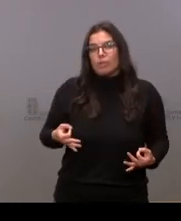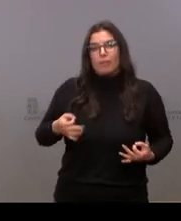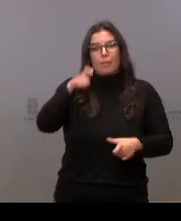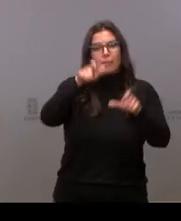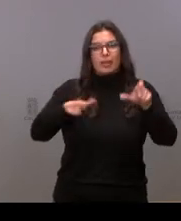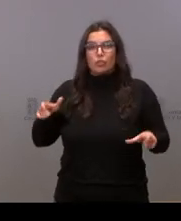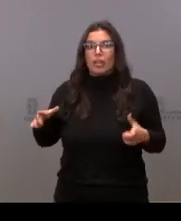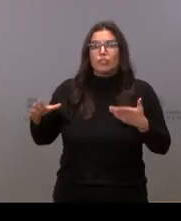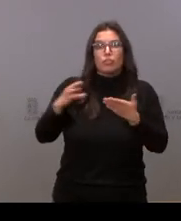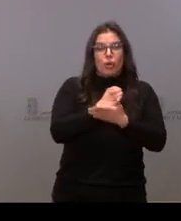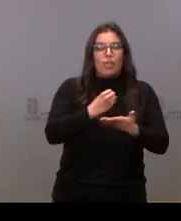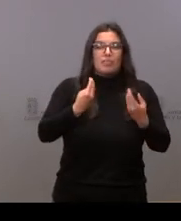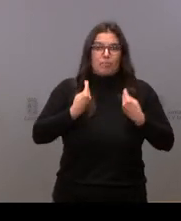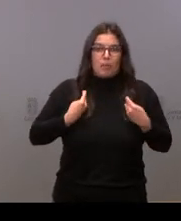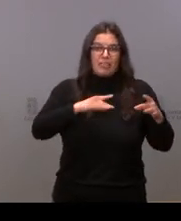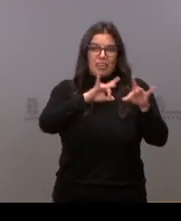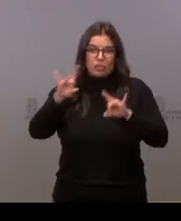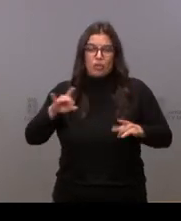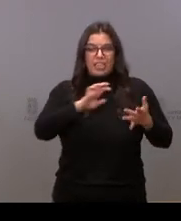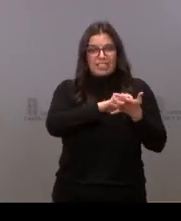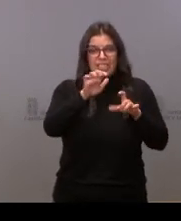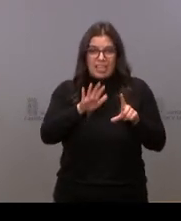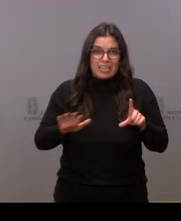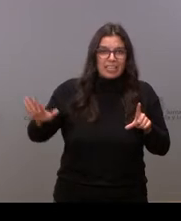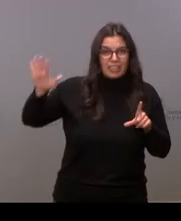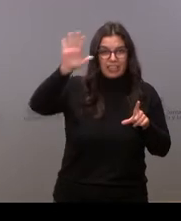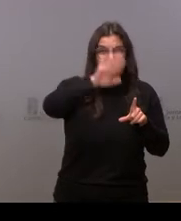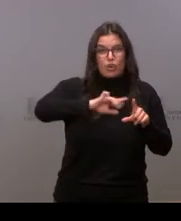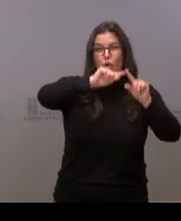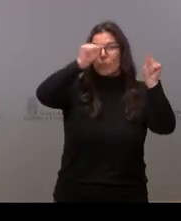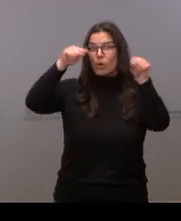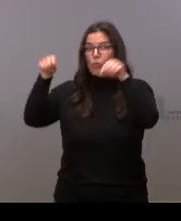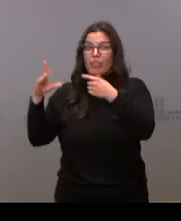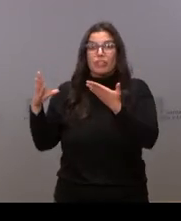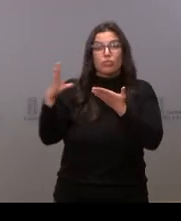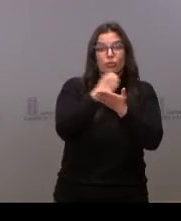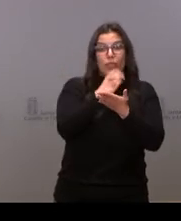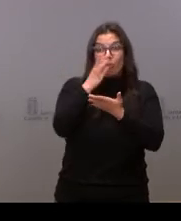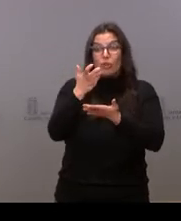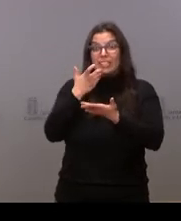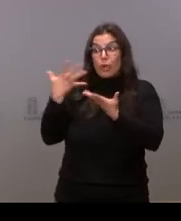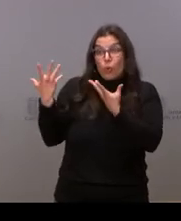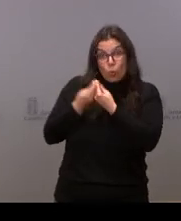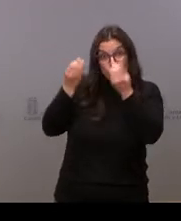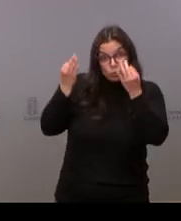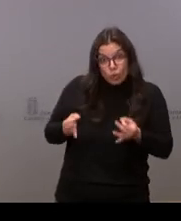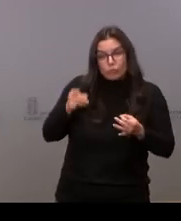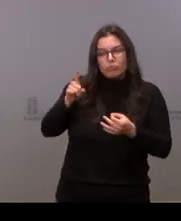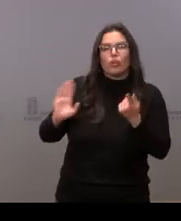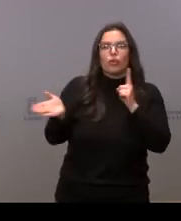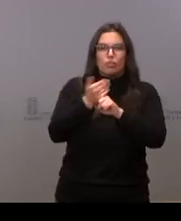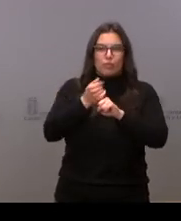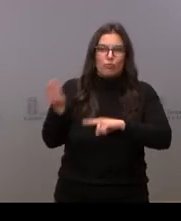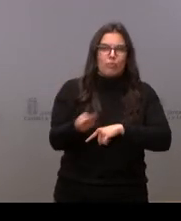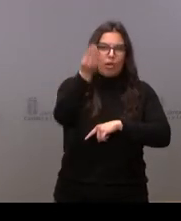personas del territorio de Castilla y León, de todas las provincias. Porque así, todos juntos, es como nos